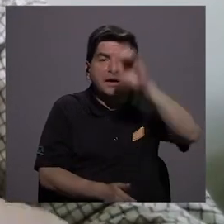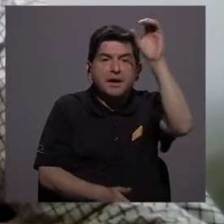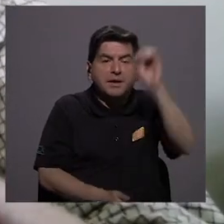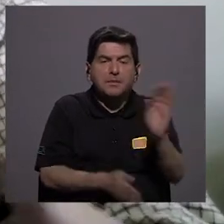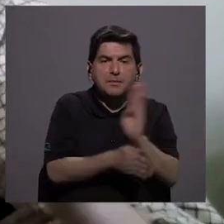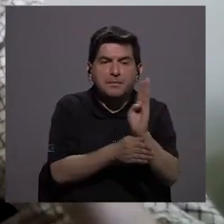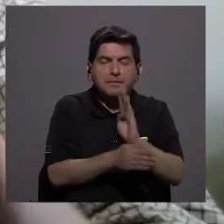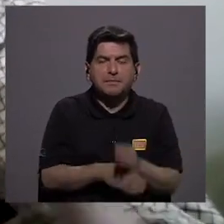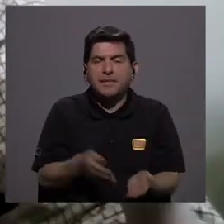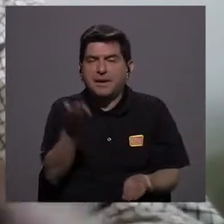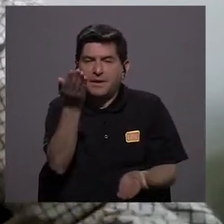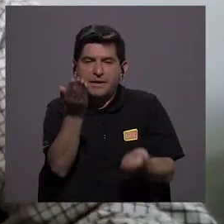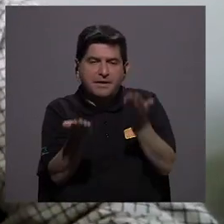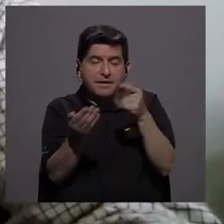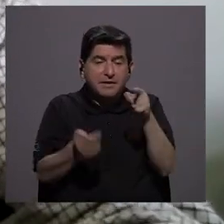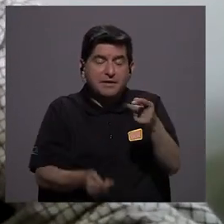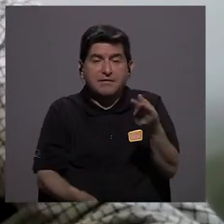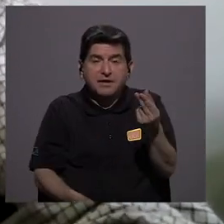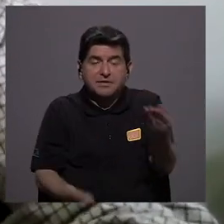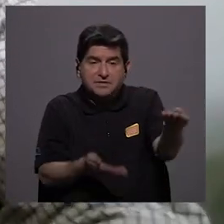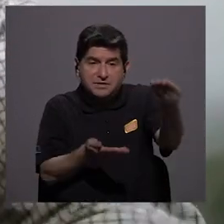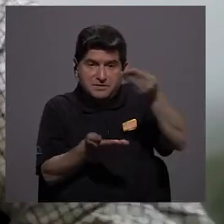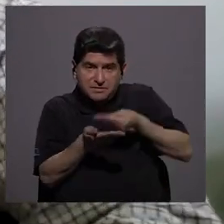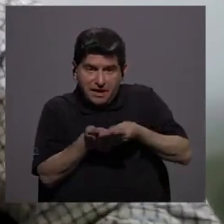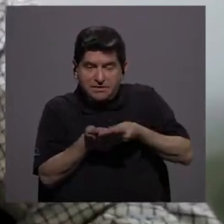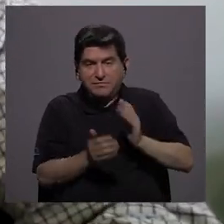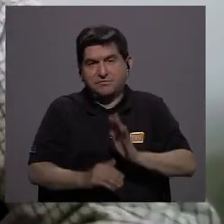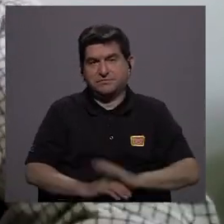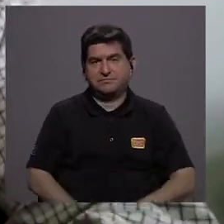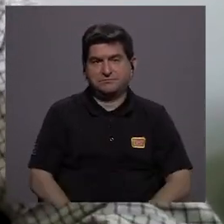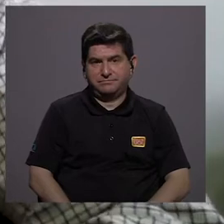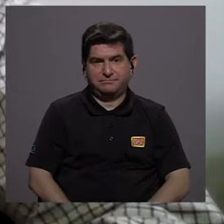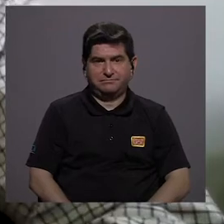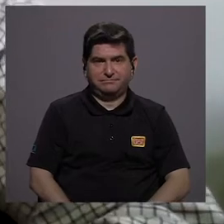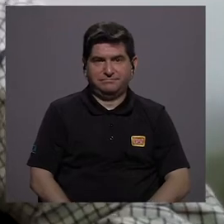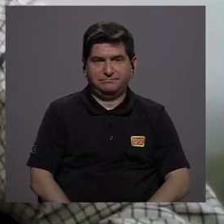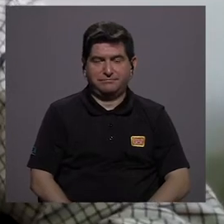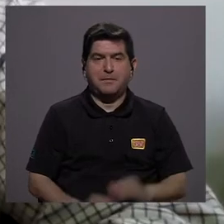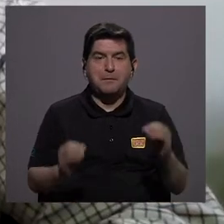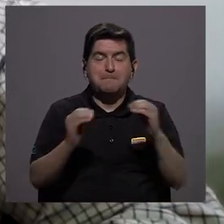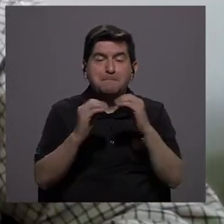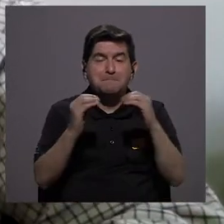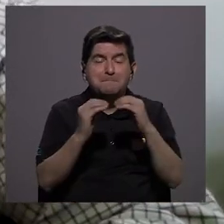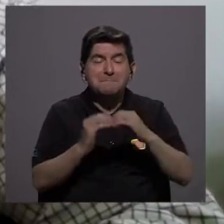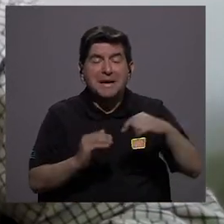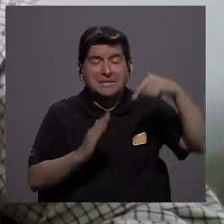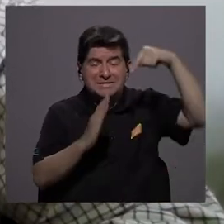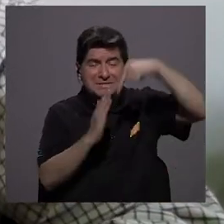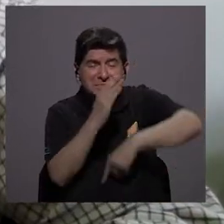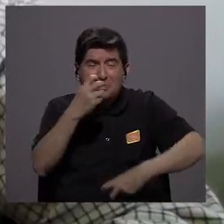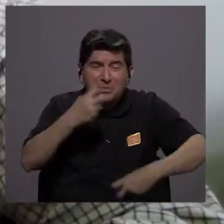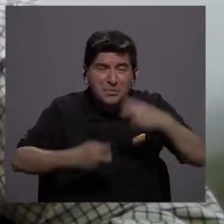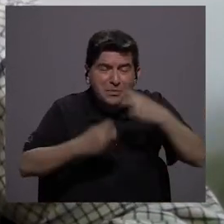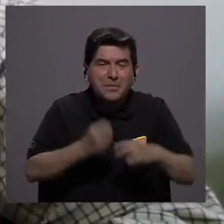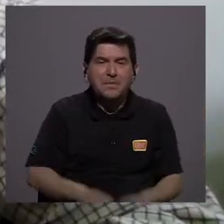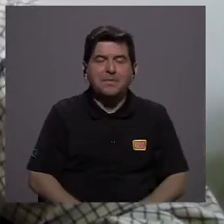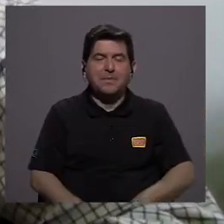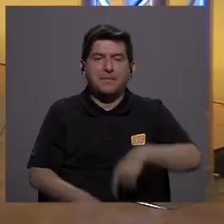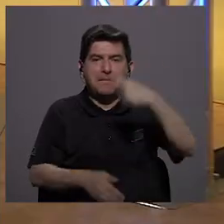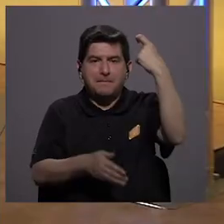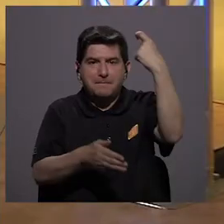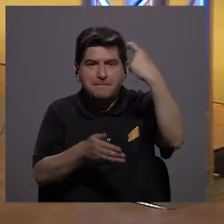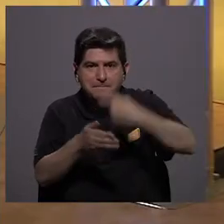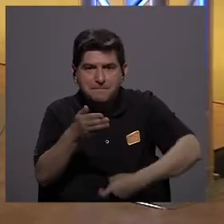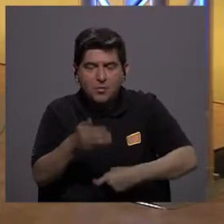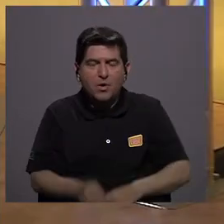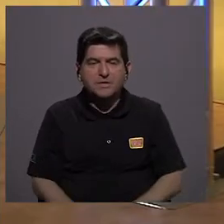intereses para compensar esa plata que hubiéramos recibido en los adelantos. Más grave aún, me parece, es el